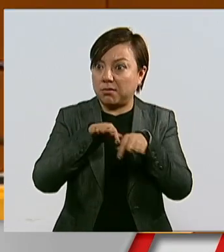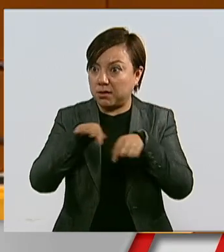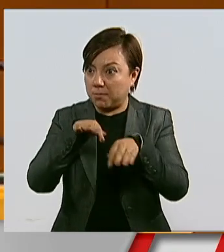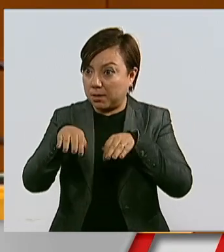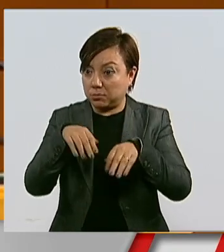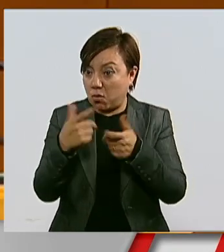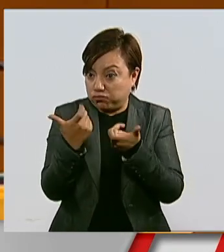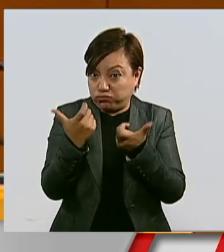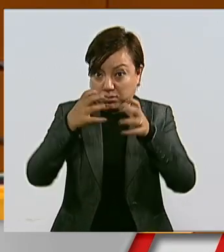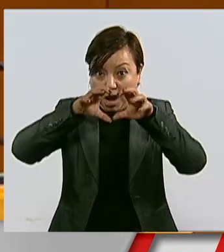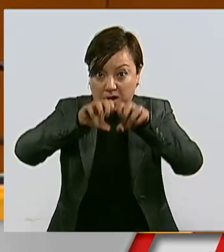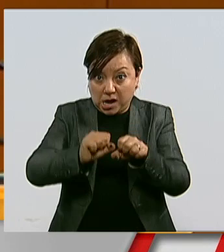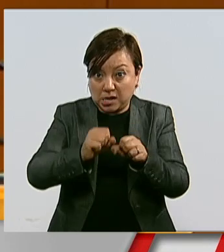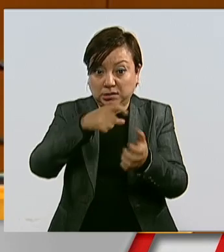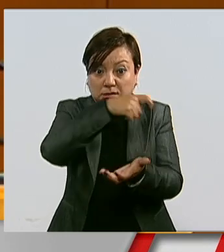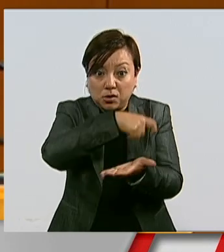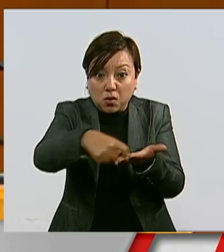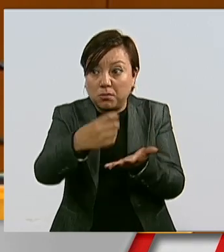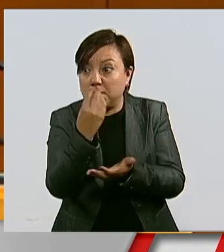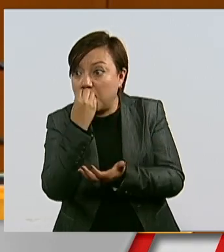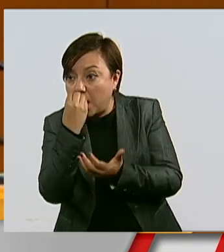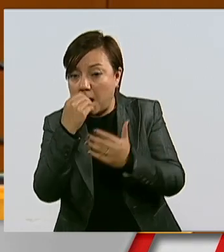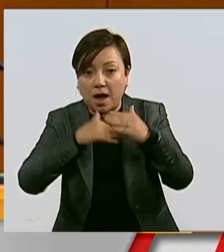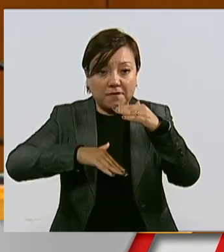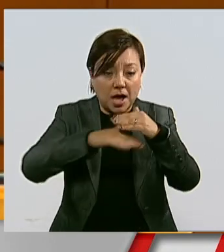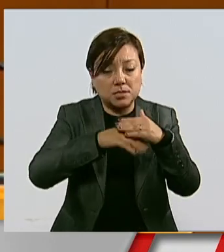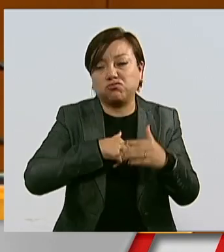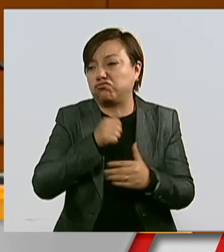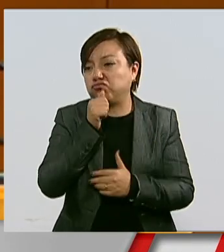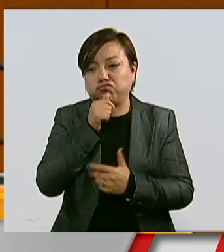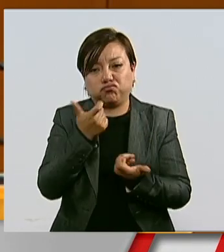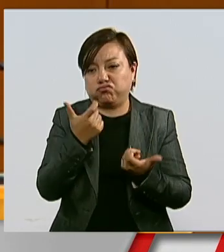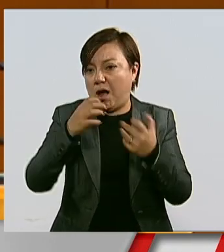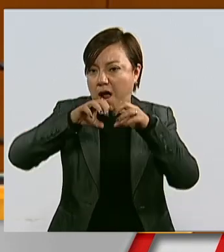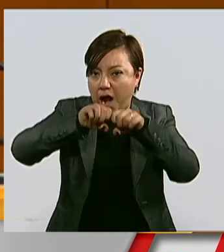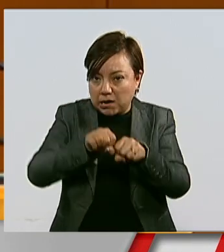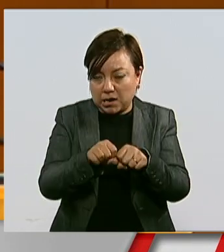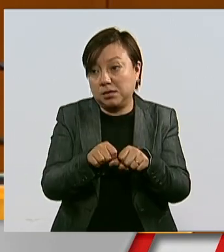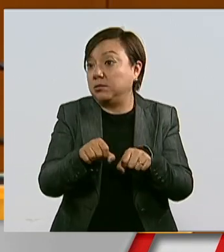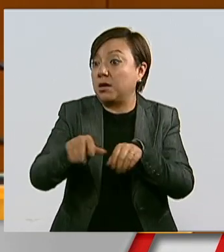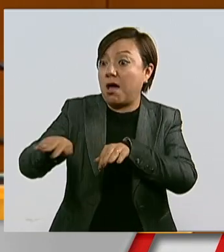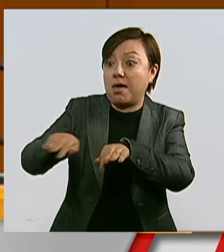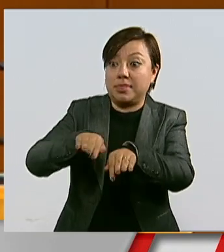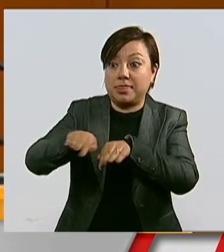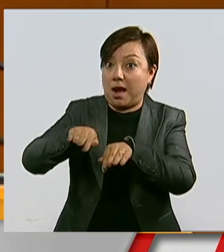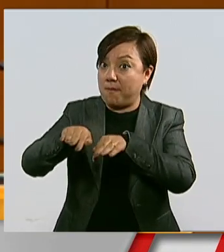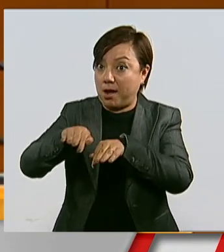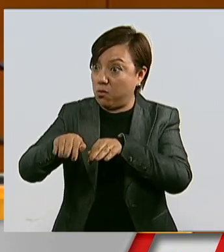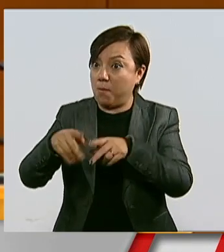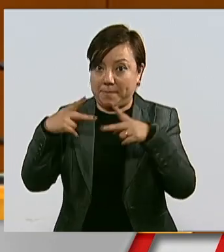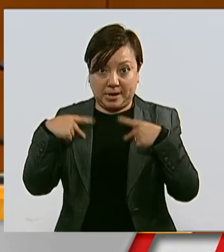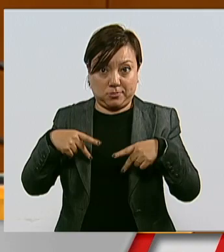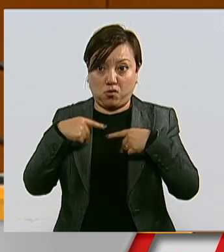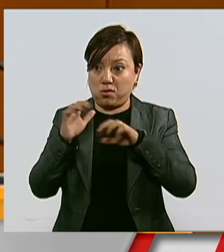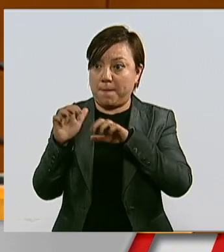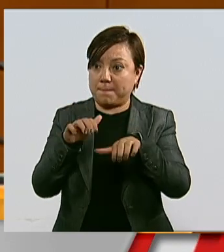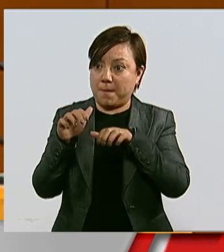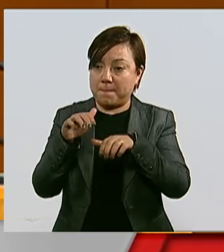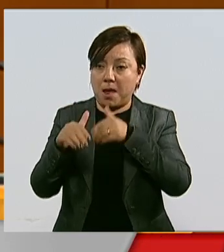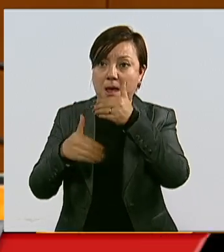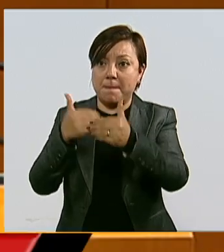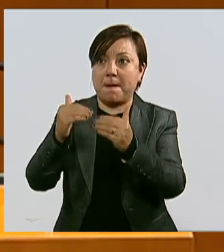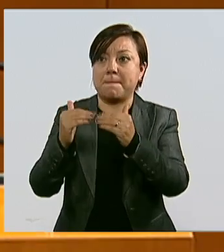canasta alimentaria básica. Y el empleo no tendrá una mejor expectativa si el PIB no mejora.